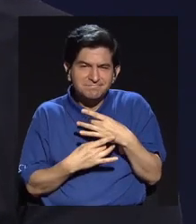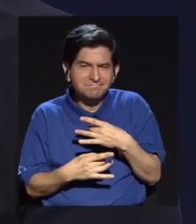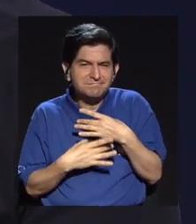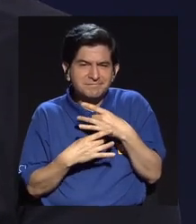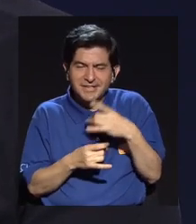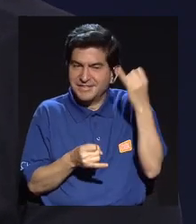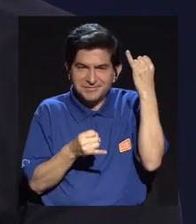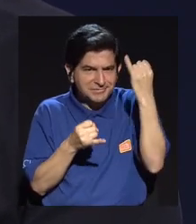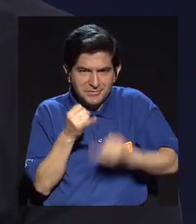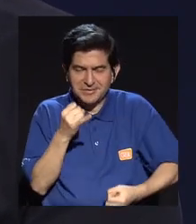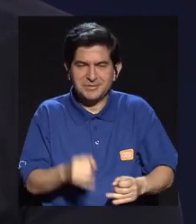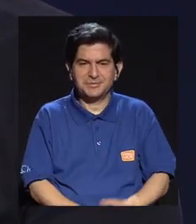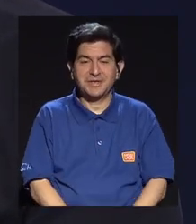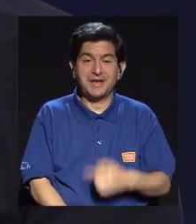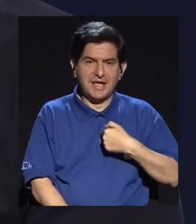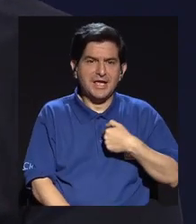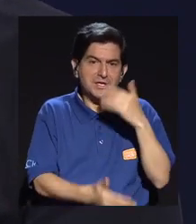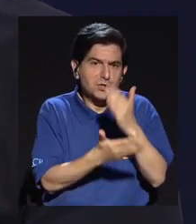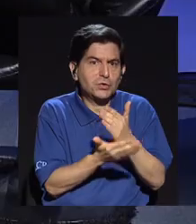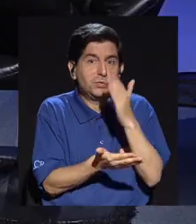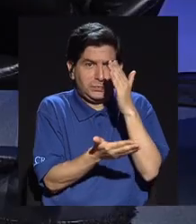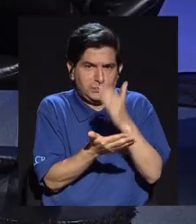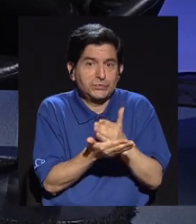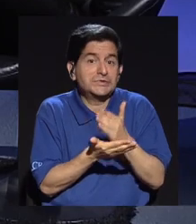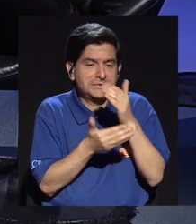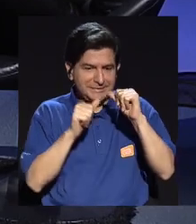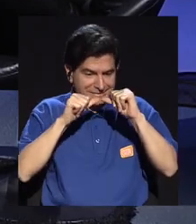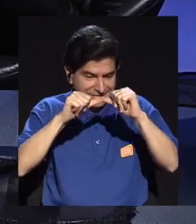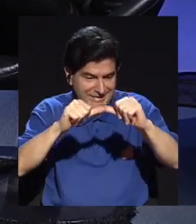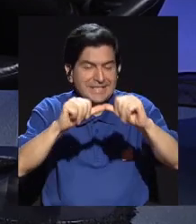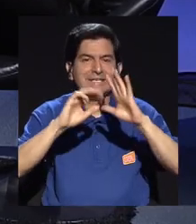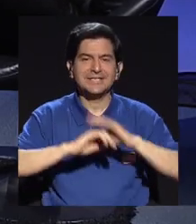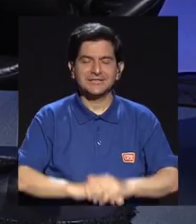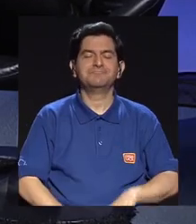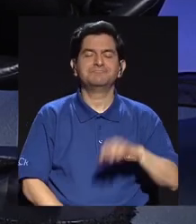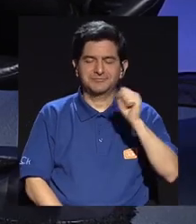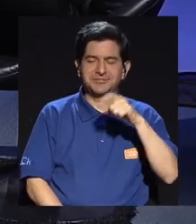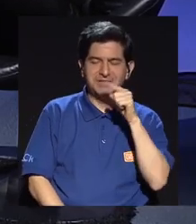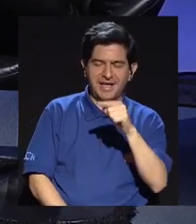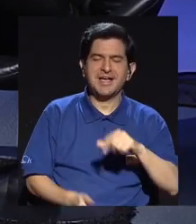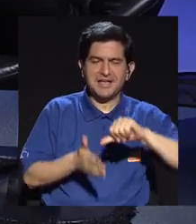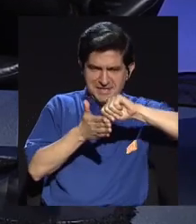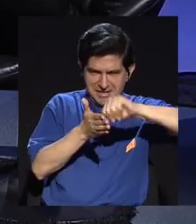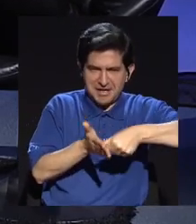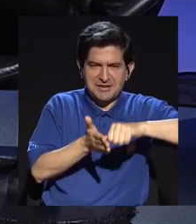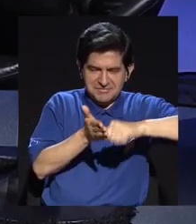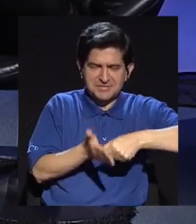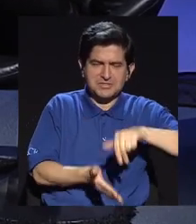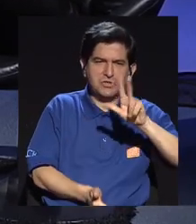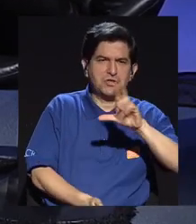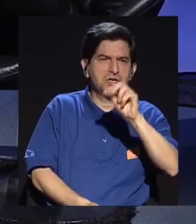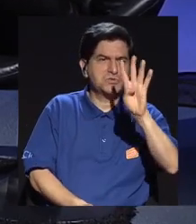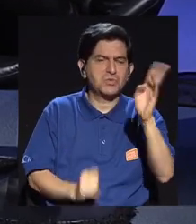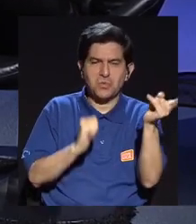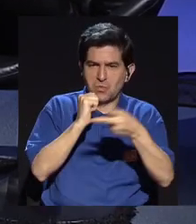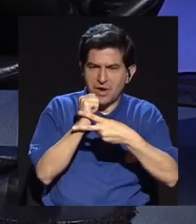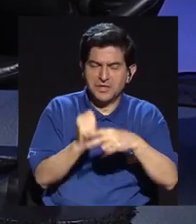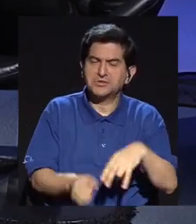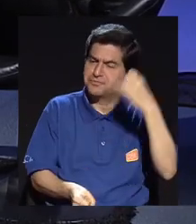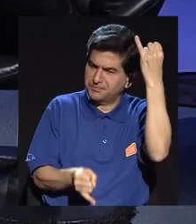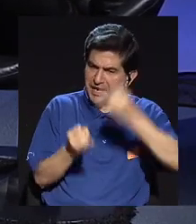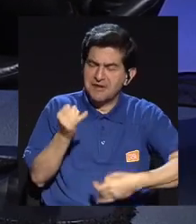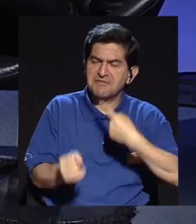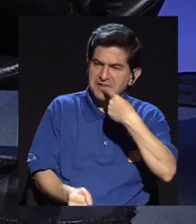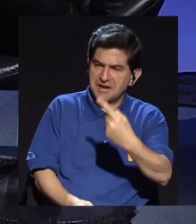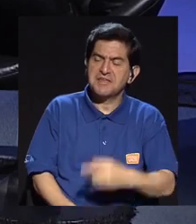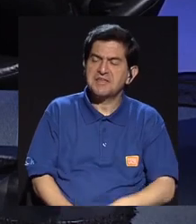no se acaba, ¿verdad? Y yo soy necia, entonces yo insistí. Y Silvia insistió unas tres, cuatro ocasiones y yo le dije,